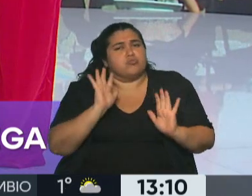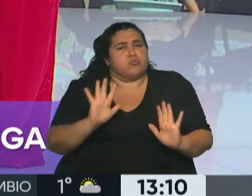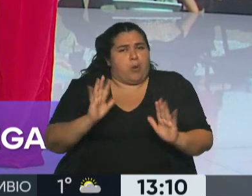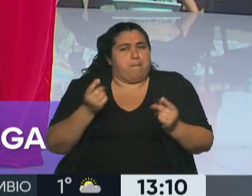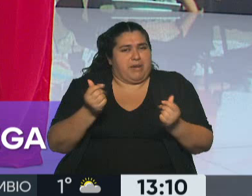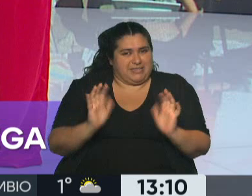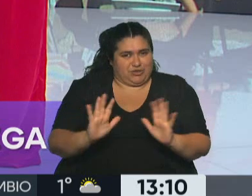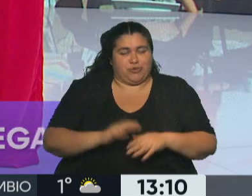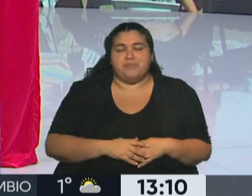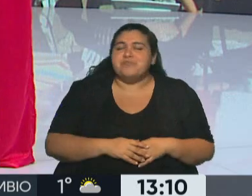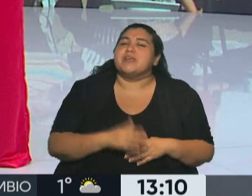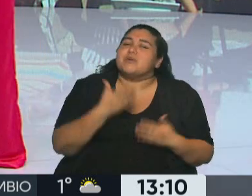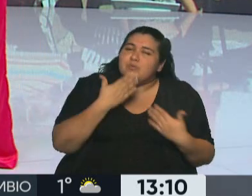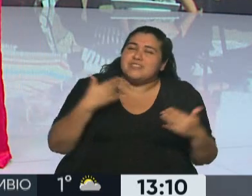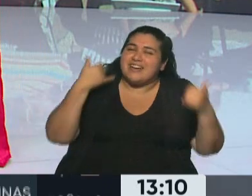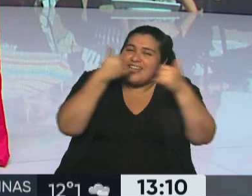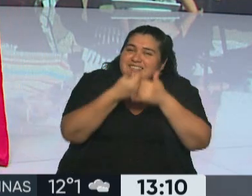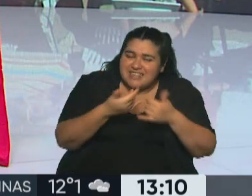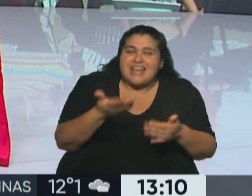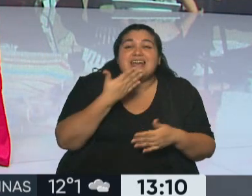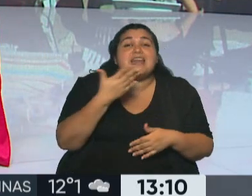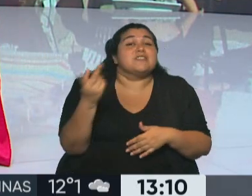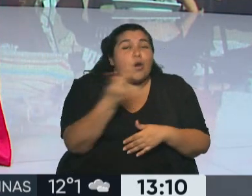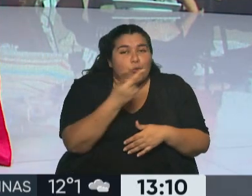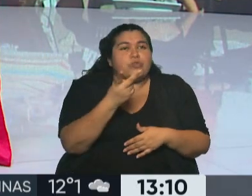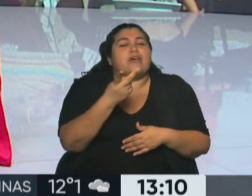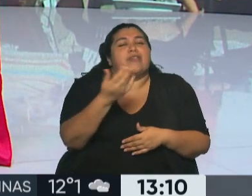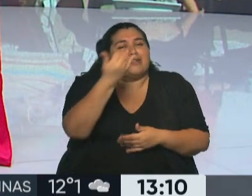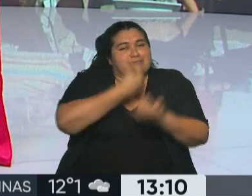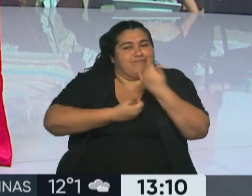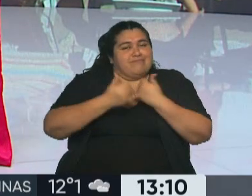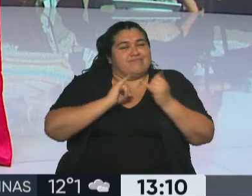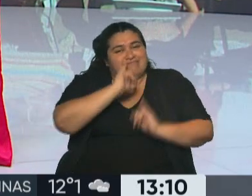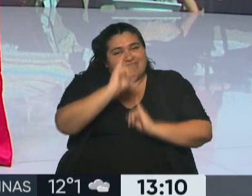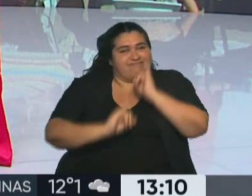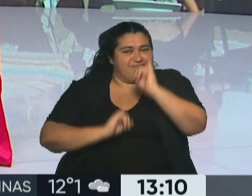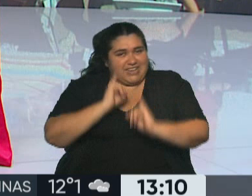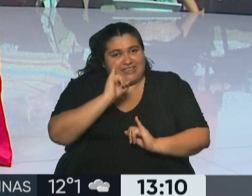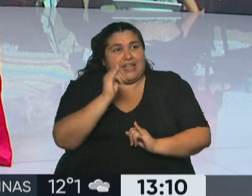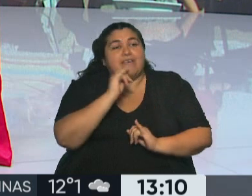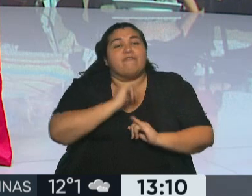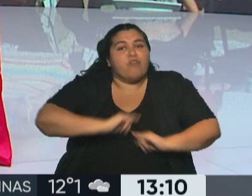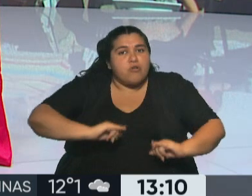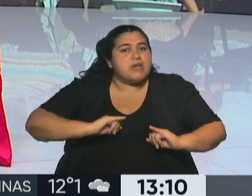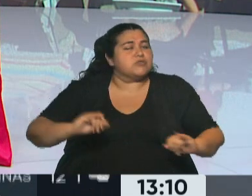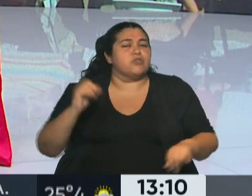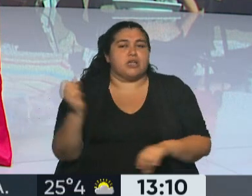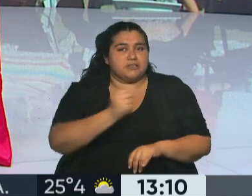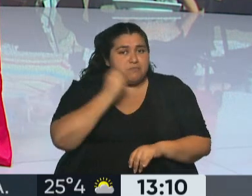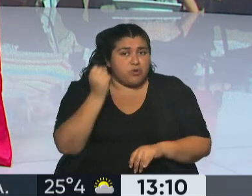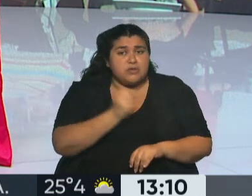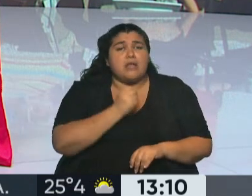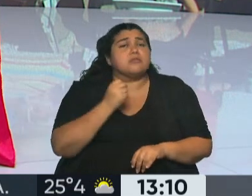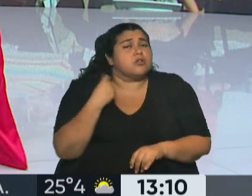por estos minutos, ¿eh? No, al contrario, muchísimas gracias a por permitirnos transmitir esta información que es importante, y dejame